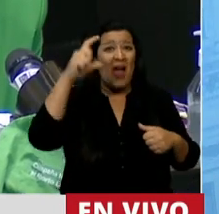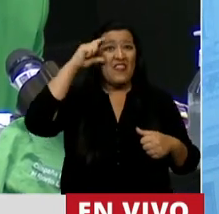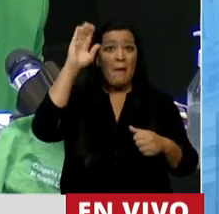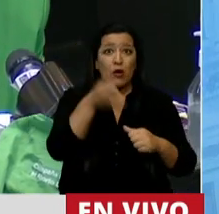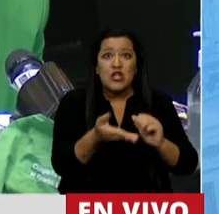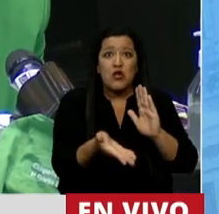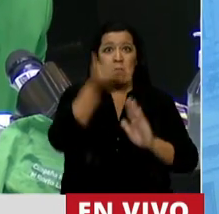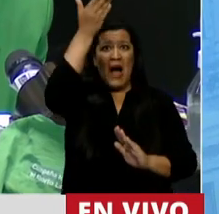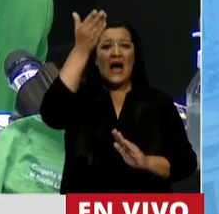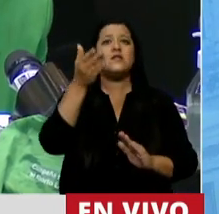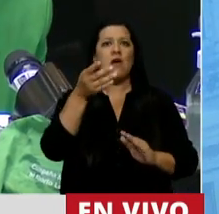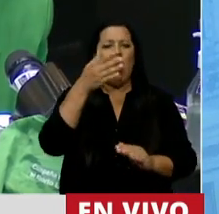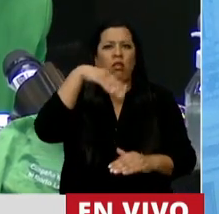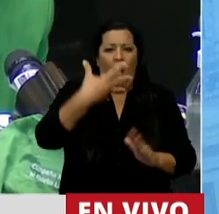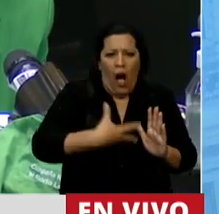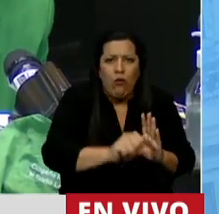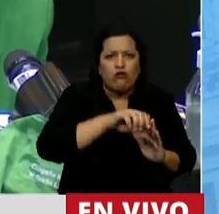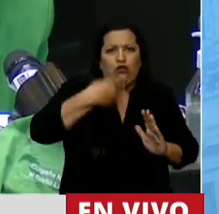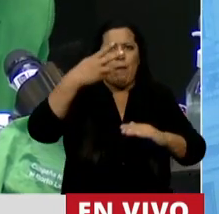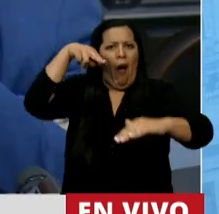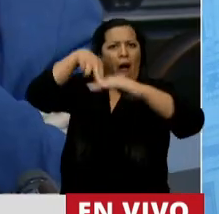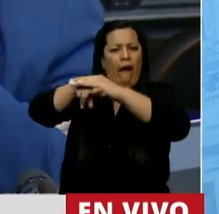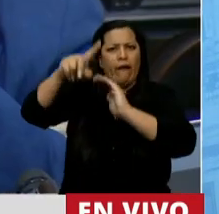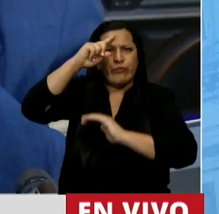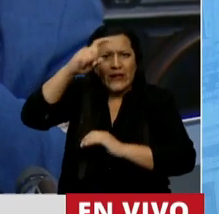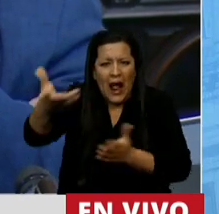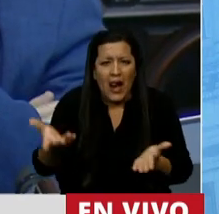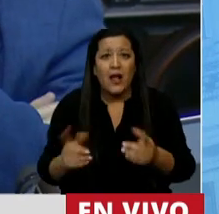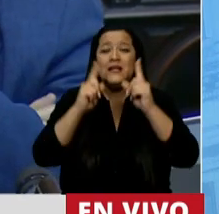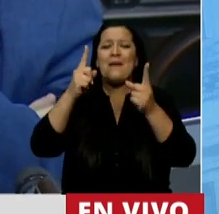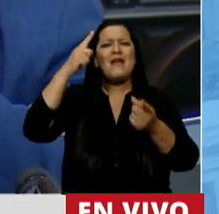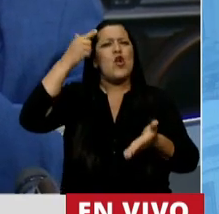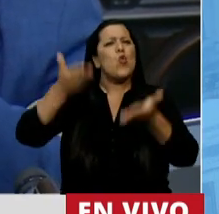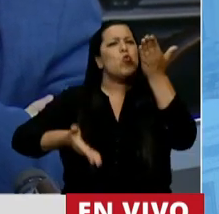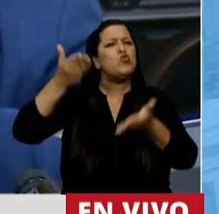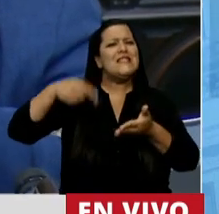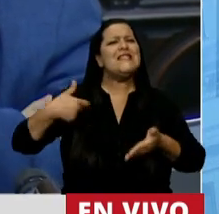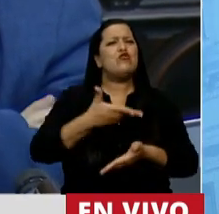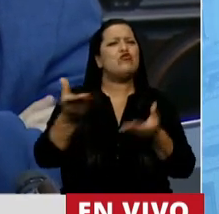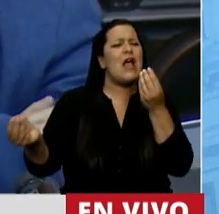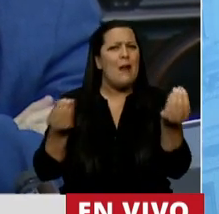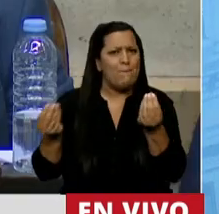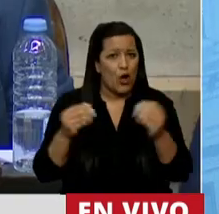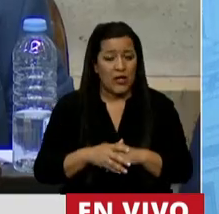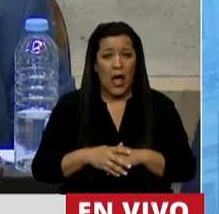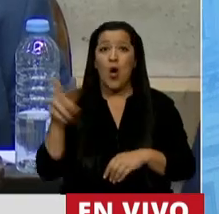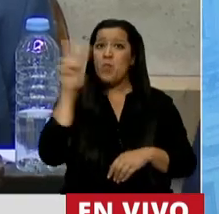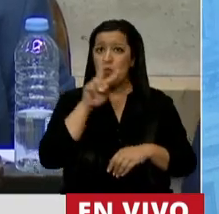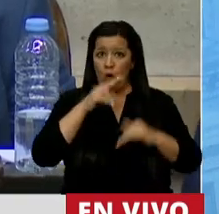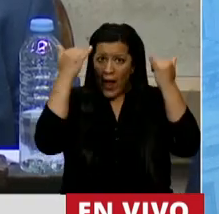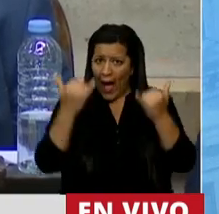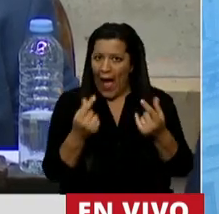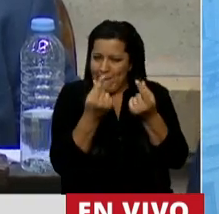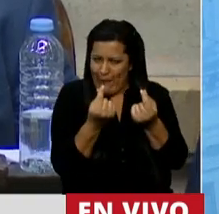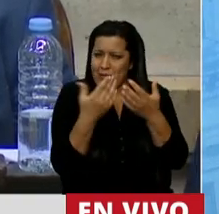son hospitalizados, de justicia social, porque las mujeres que tienen los recursos